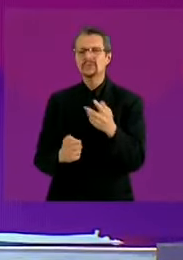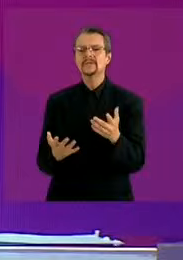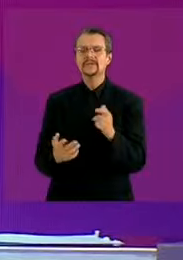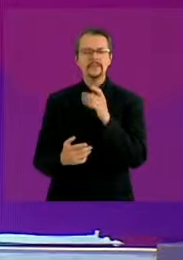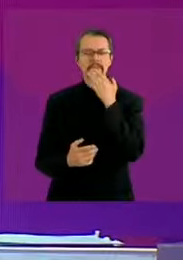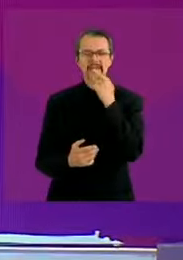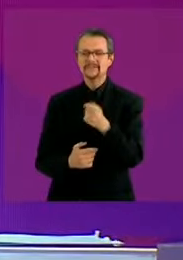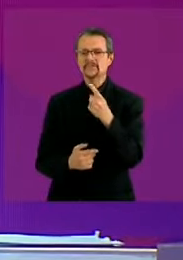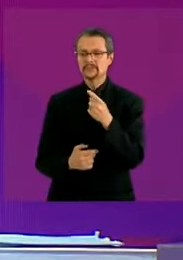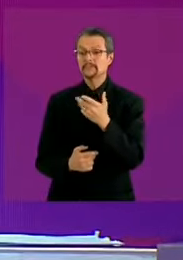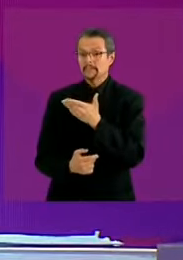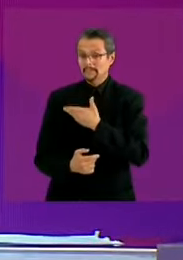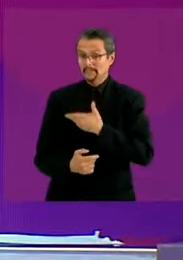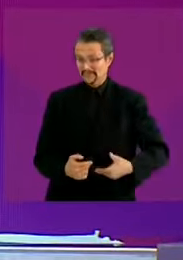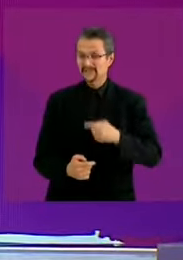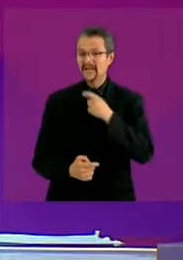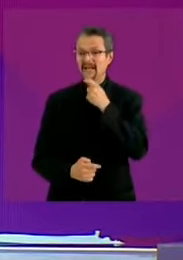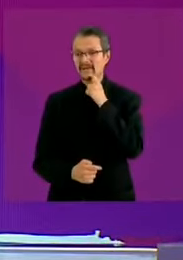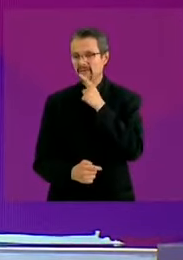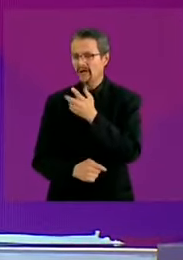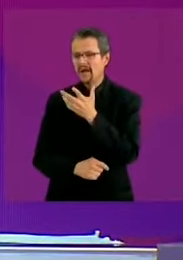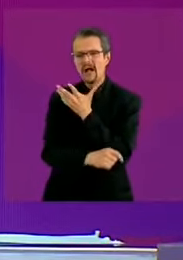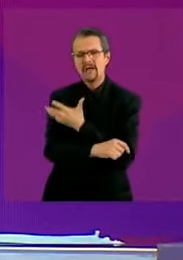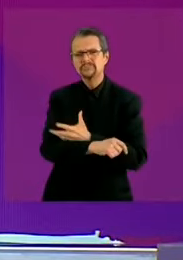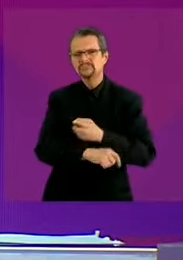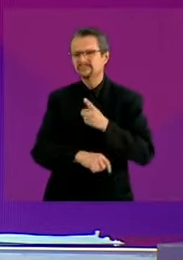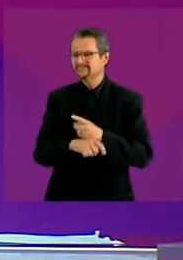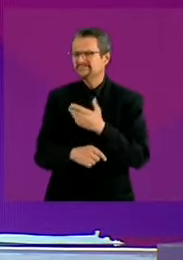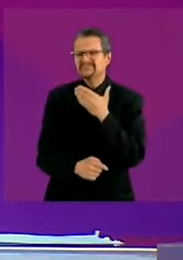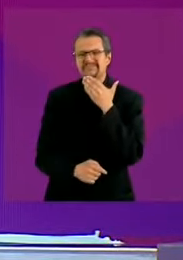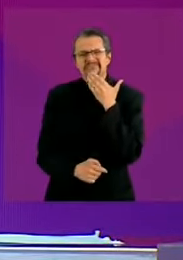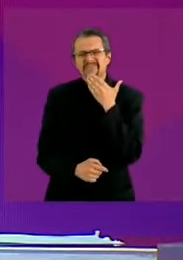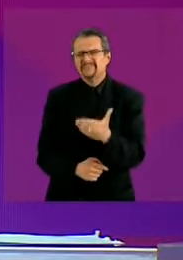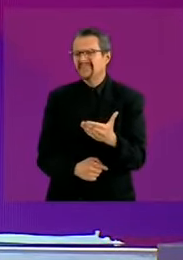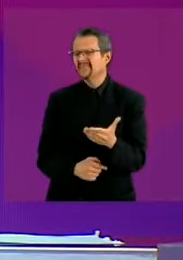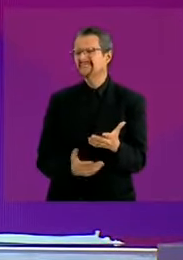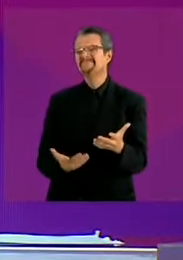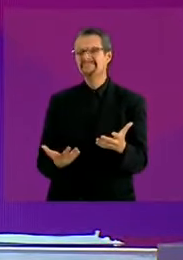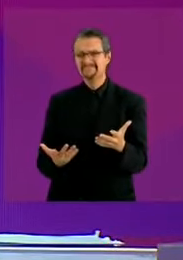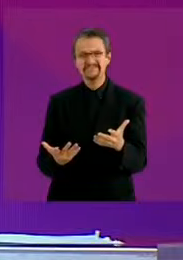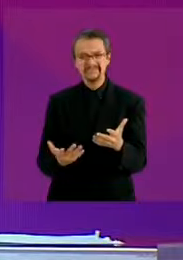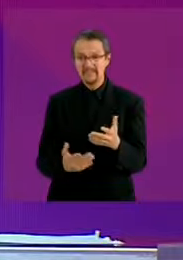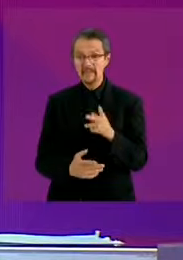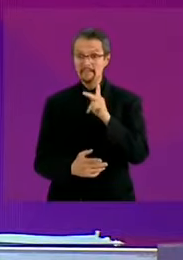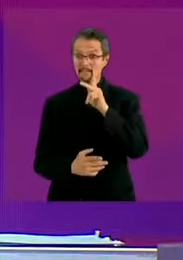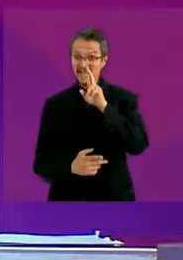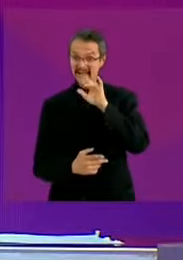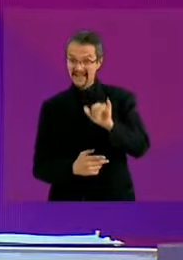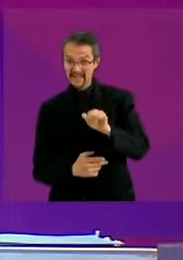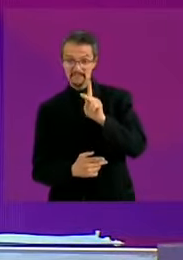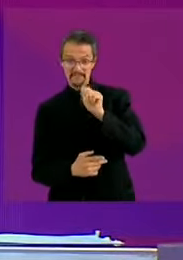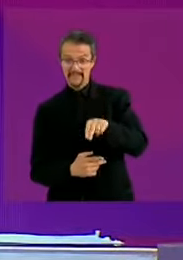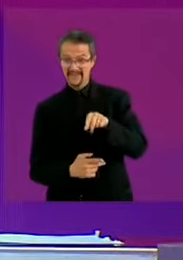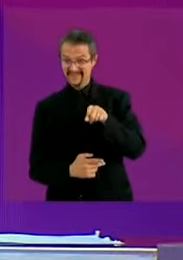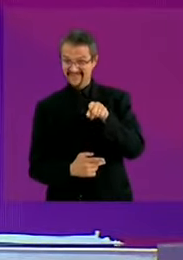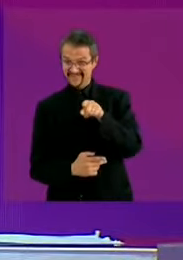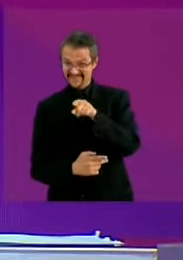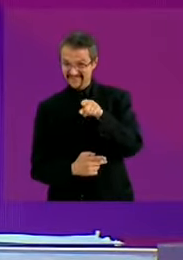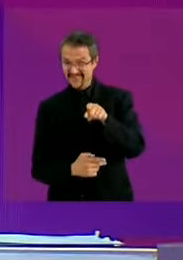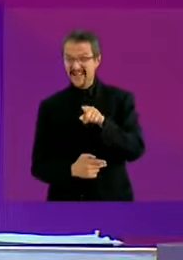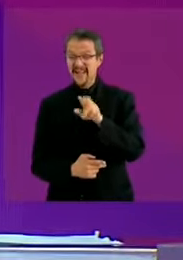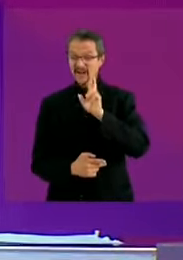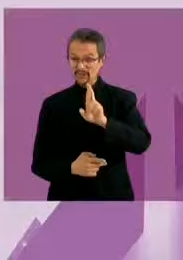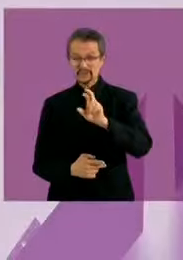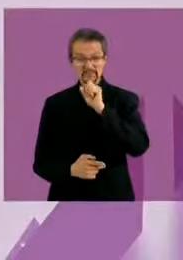honesto. Nunca podrán decir lo mismo de los presidentes del PRIAN que representa la candidata.